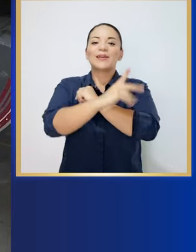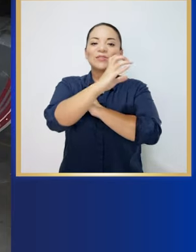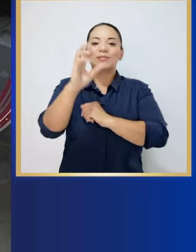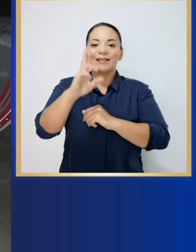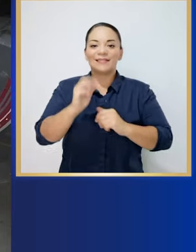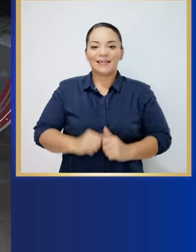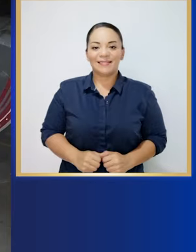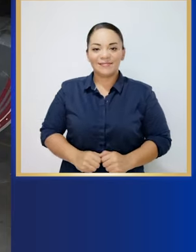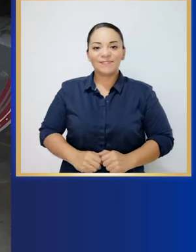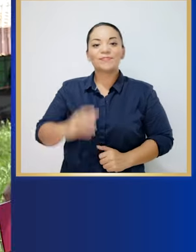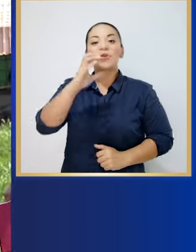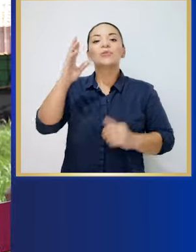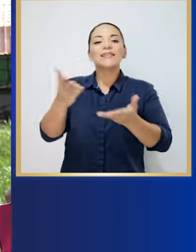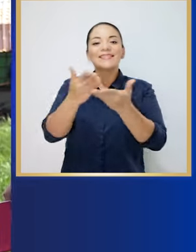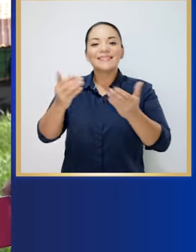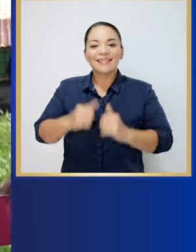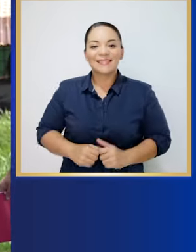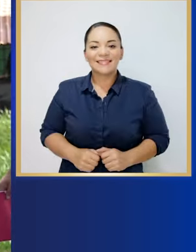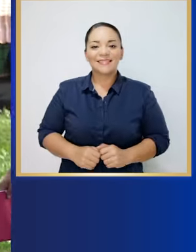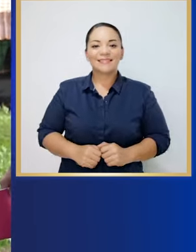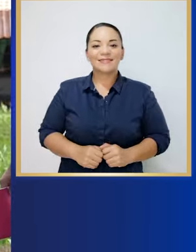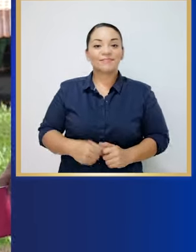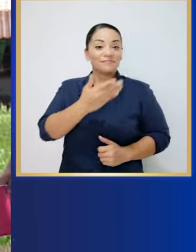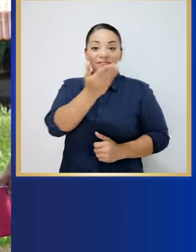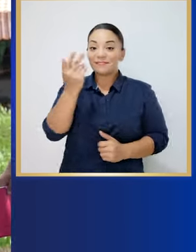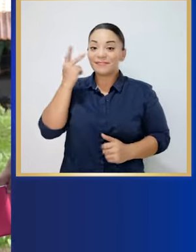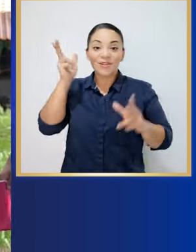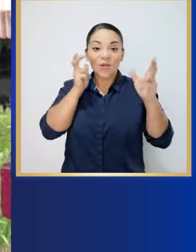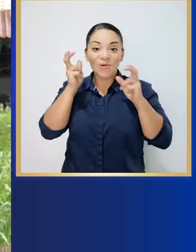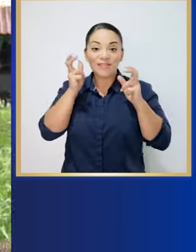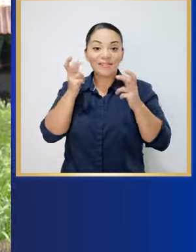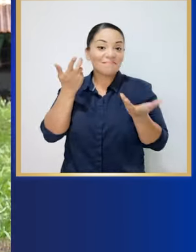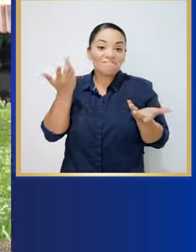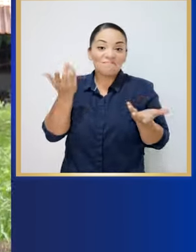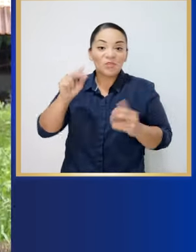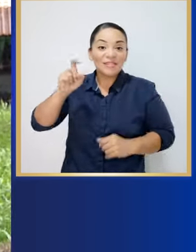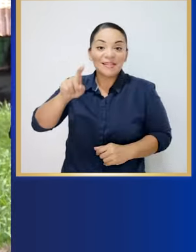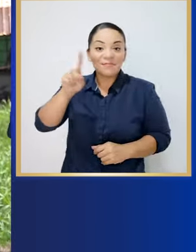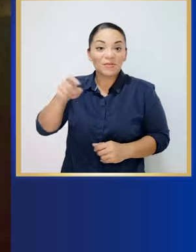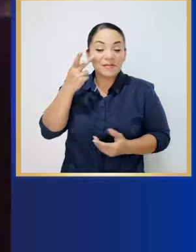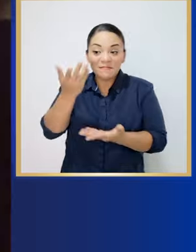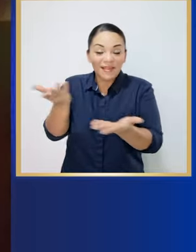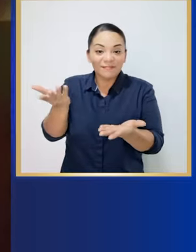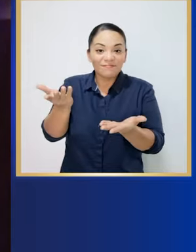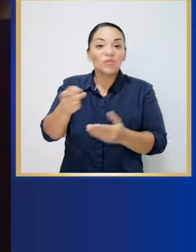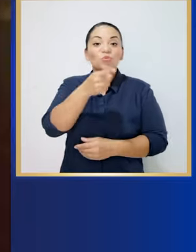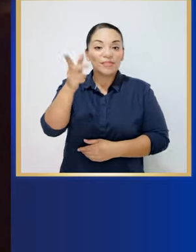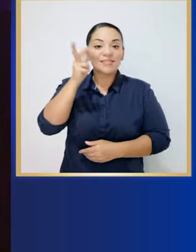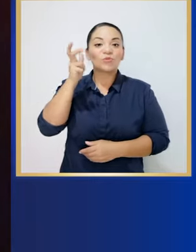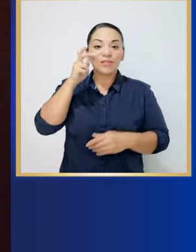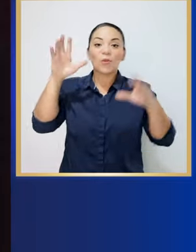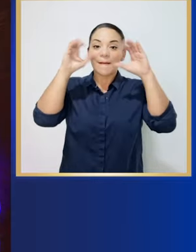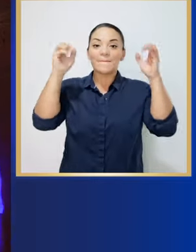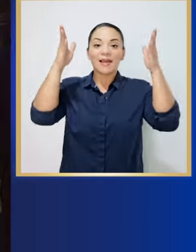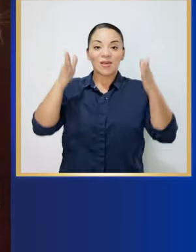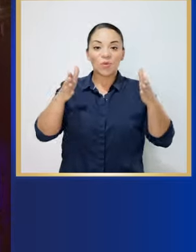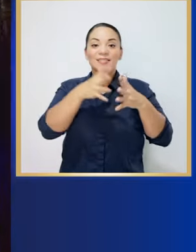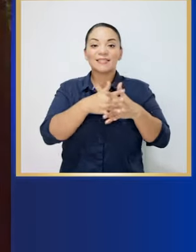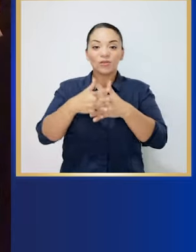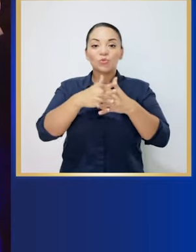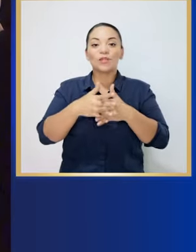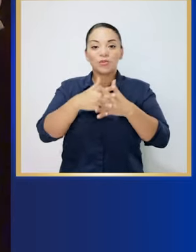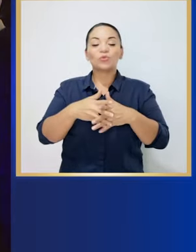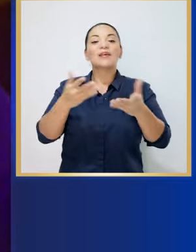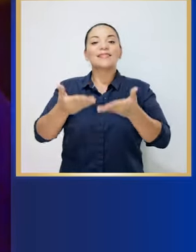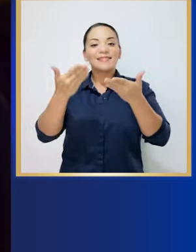precioso país que es Costa Rica. Costa Ricenses, lo que se oye y se mira no se pregunte. Ya escucharon a la misma embajadora de los